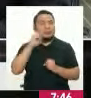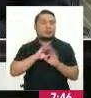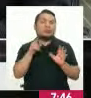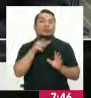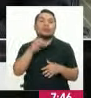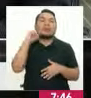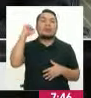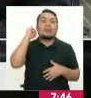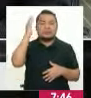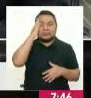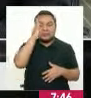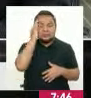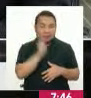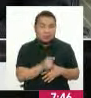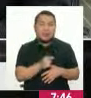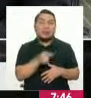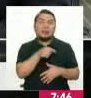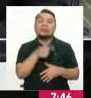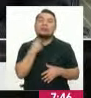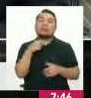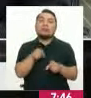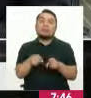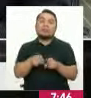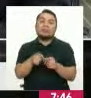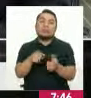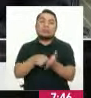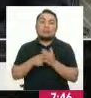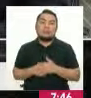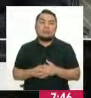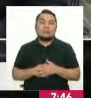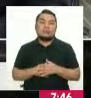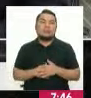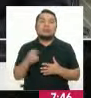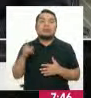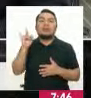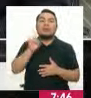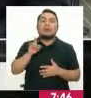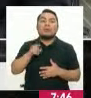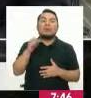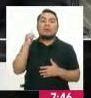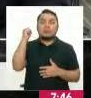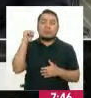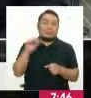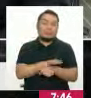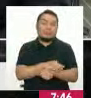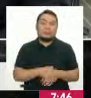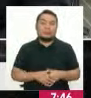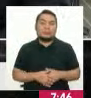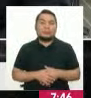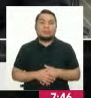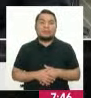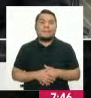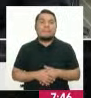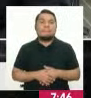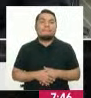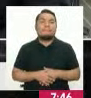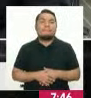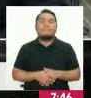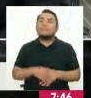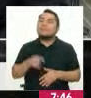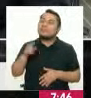de sus derechos y exigir el uso de sus derechos plenos. Hay un